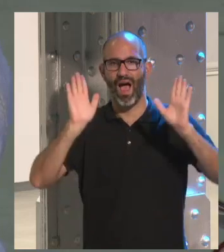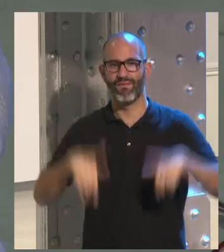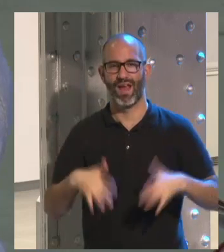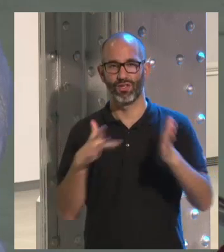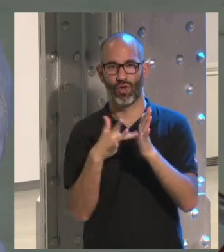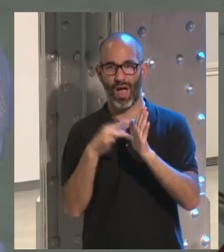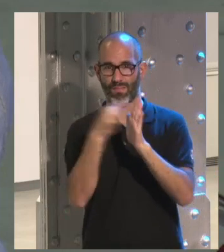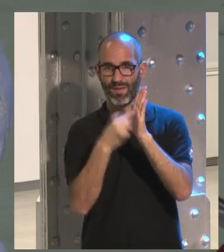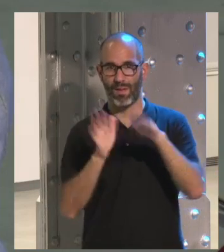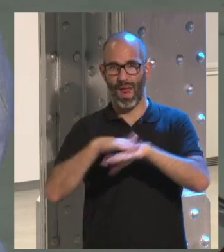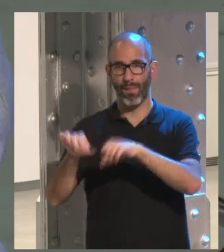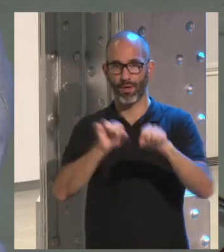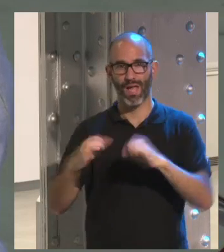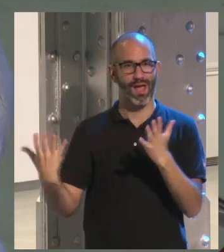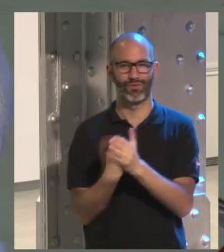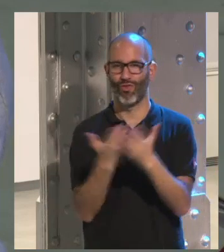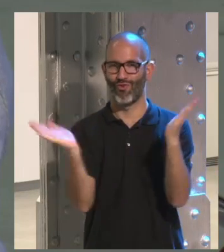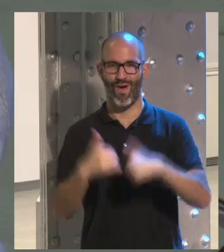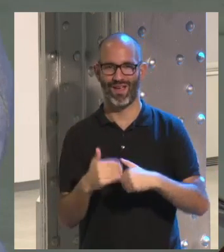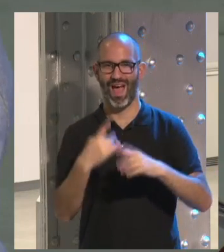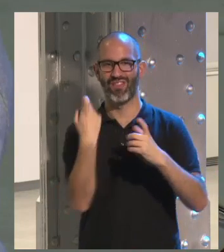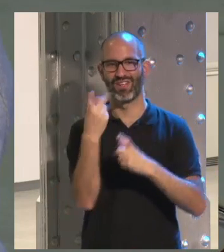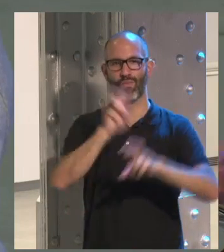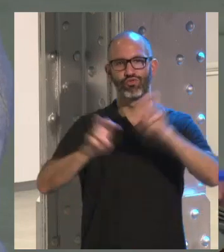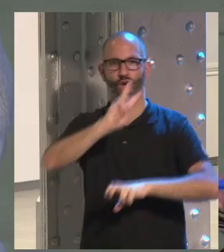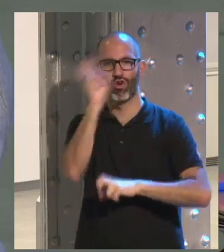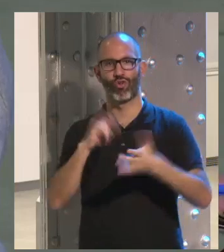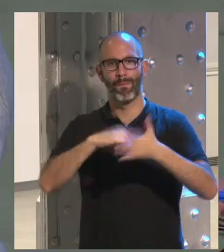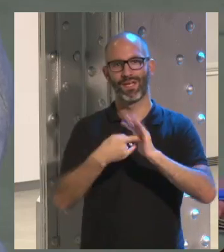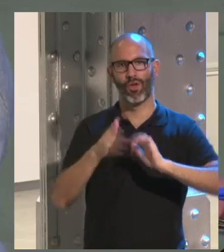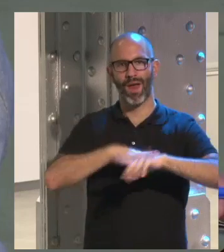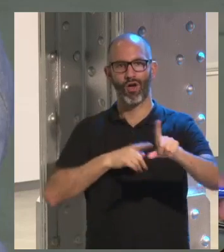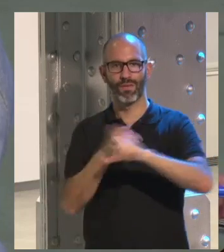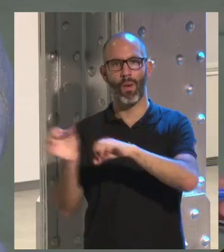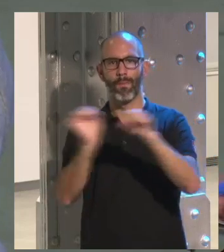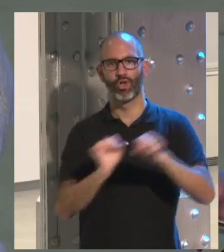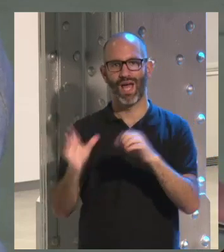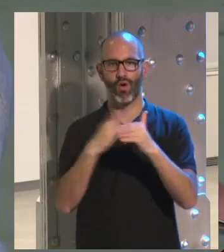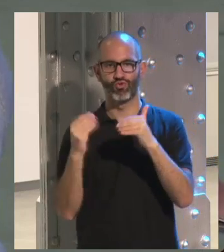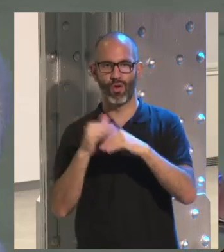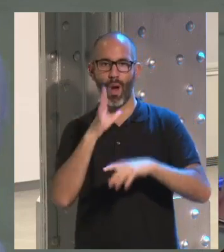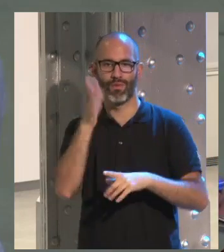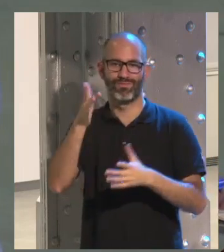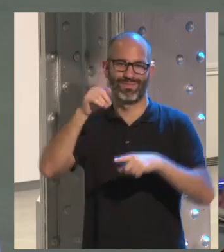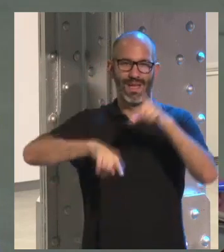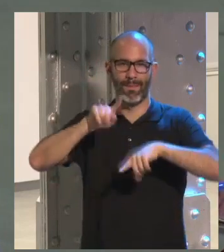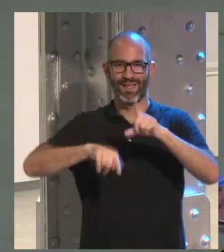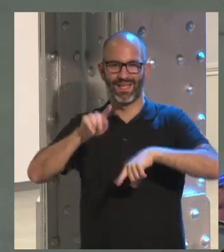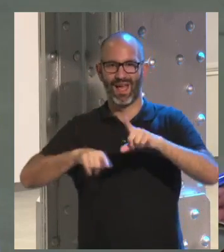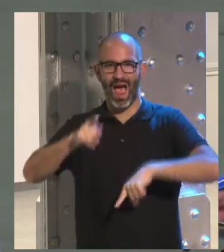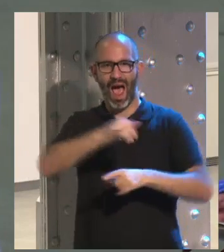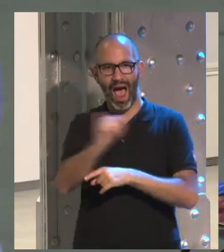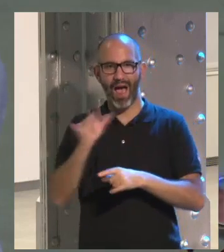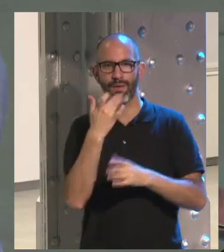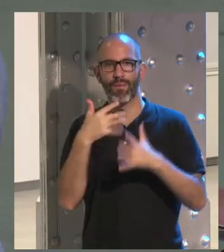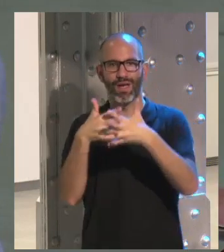para proteger a todo el mundo. Y que hay que buscar otros métodos para proteger a los usuarios que estén basados, hay muchas propuestas